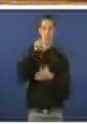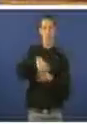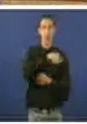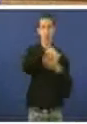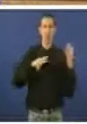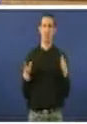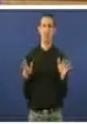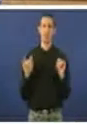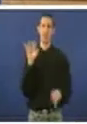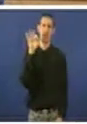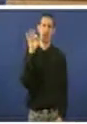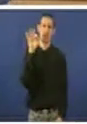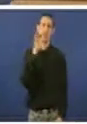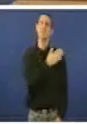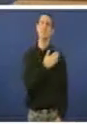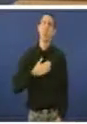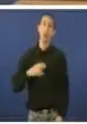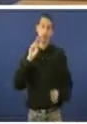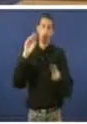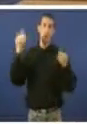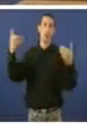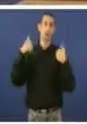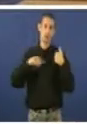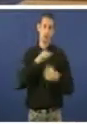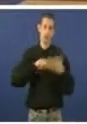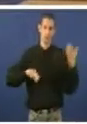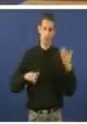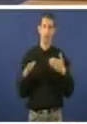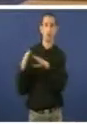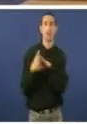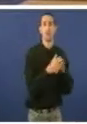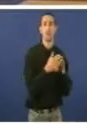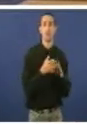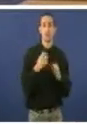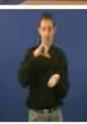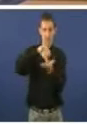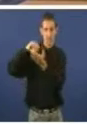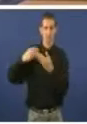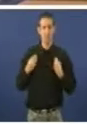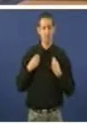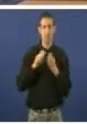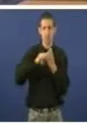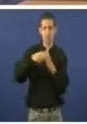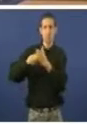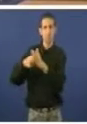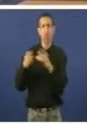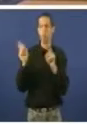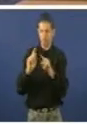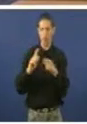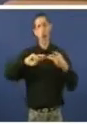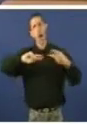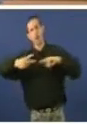responsable en Galicia. Non só non se pechan ambulatorios, senón que se abren e se construen.